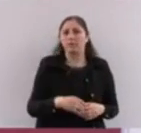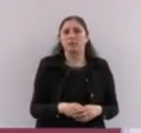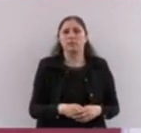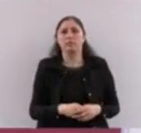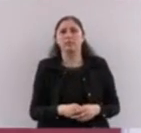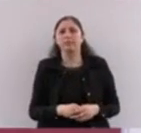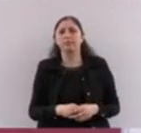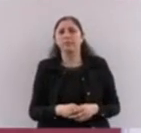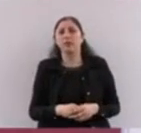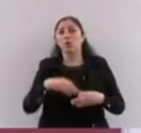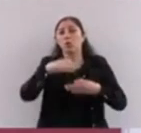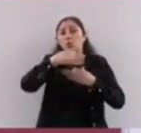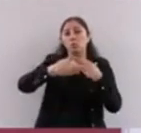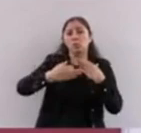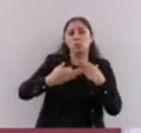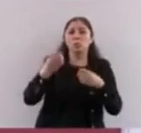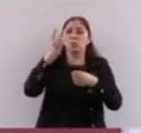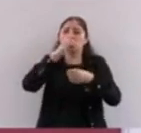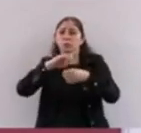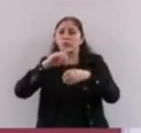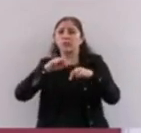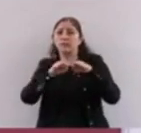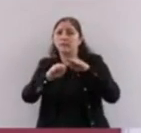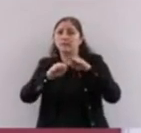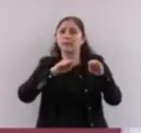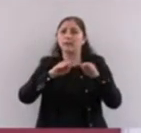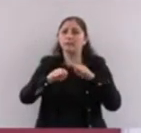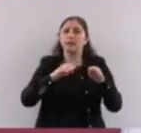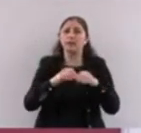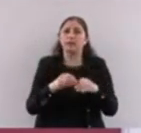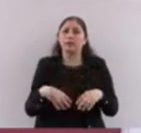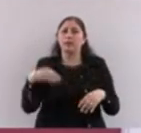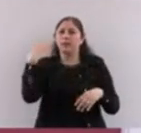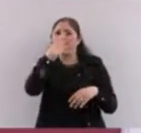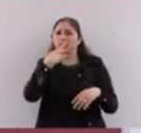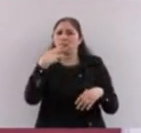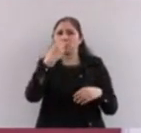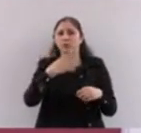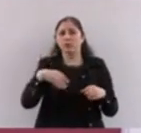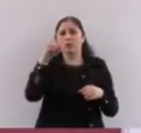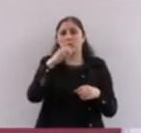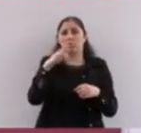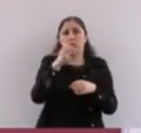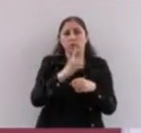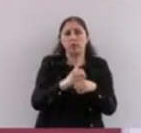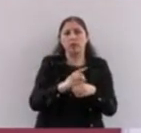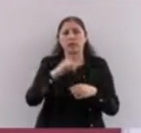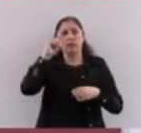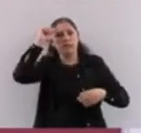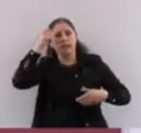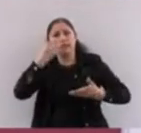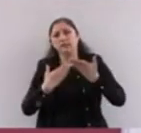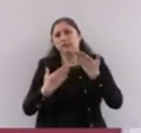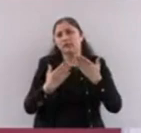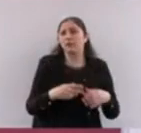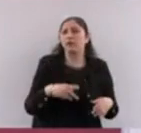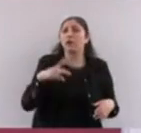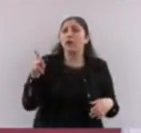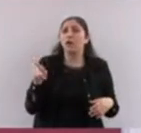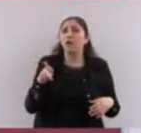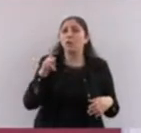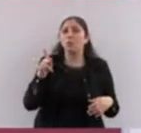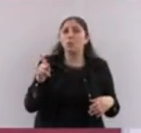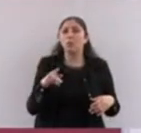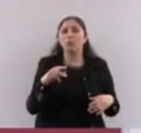Y trabajamos todos los días porque tenemos la hermosa oportunidad de servir al pueblo. Por eso no hay descanso.